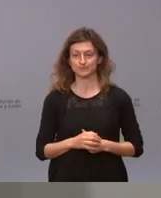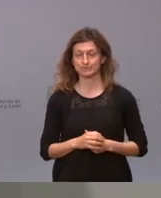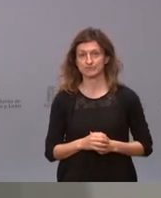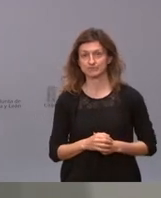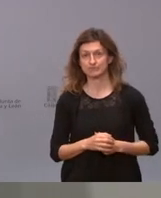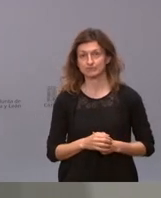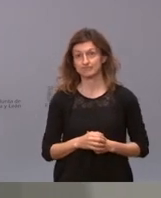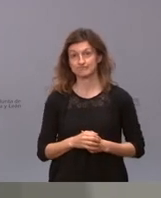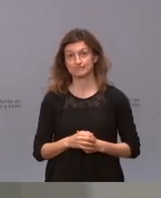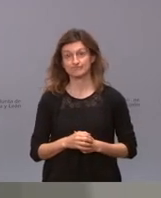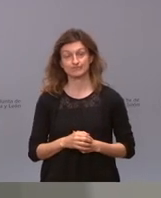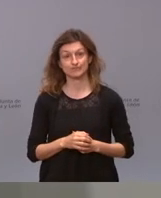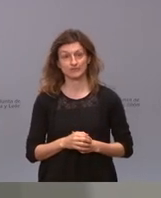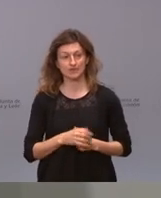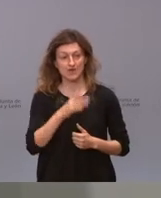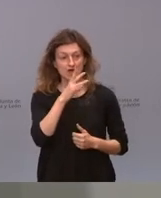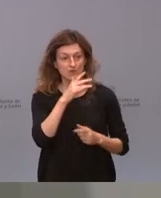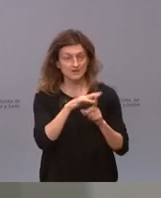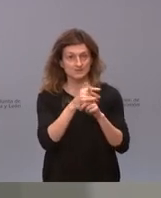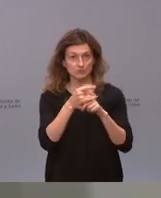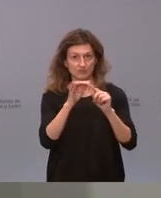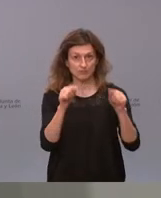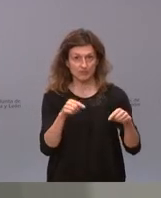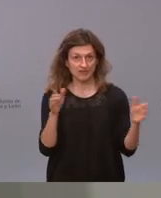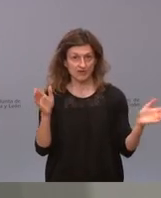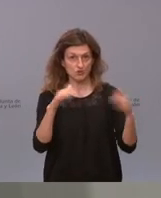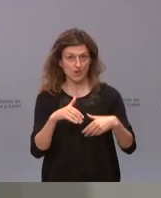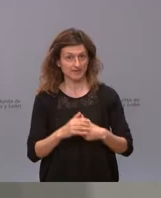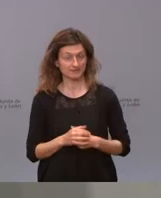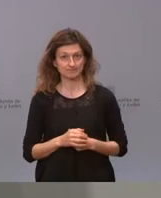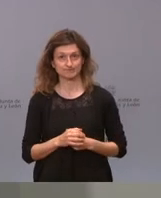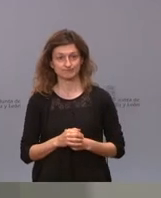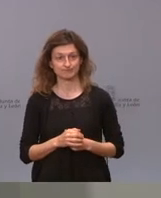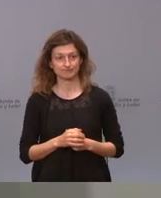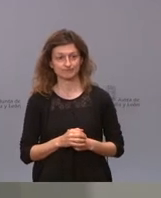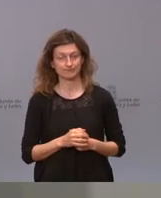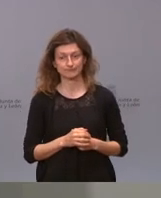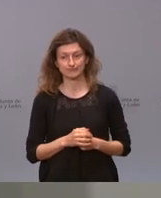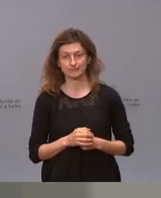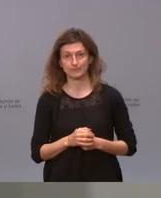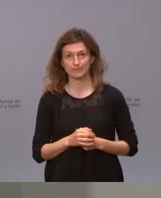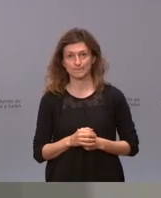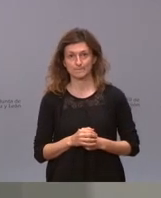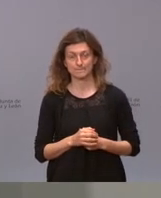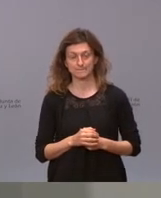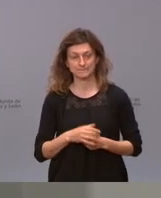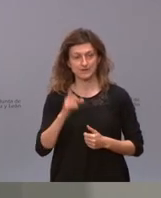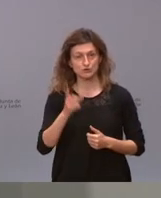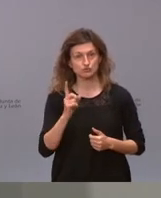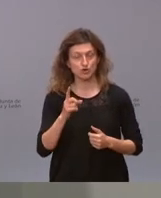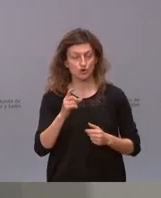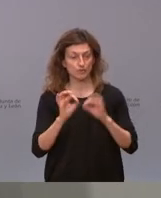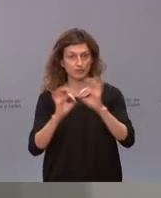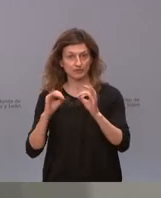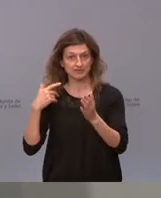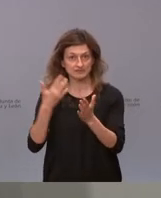No hay ninguna provincia en esa situación porque están condicionadas como sabe el indicador no solo por la incidencia sino